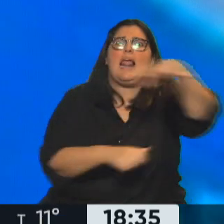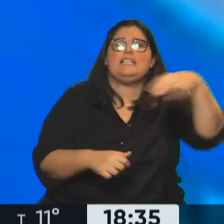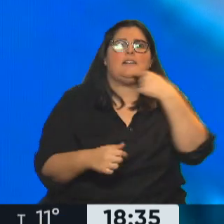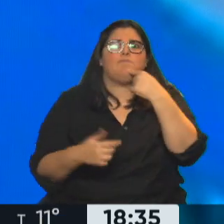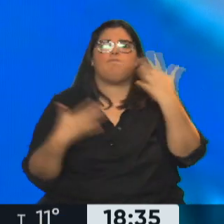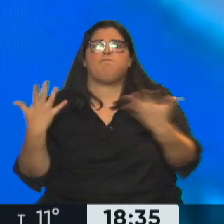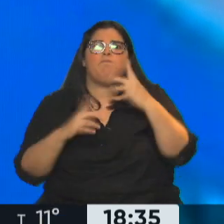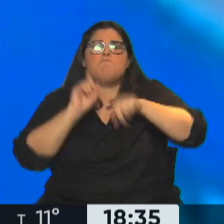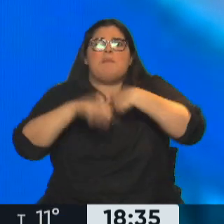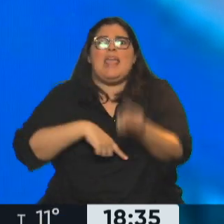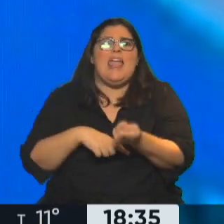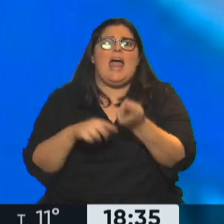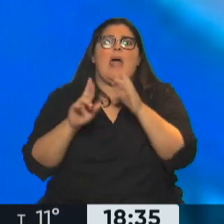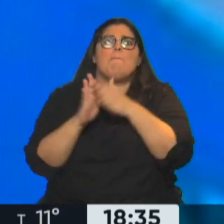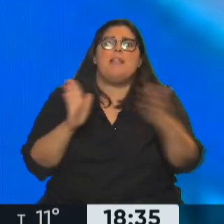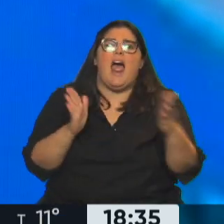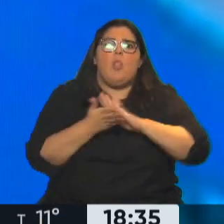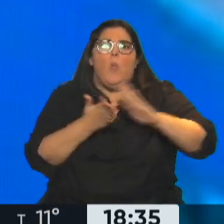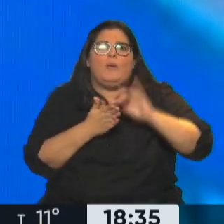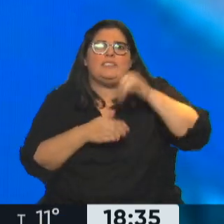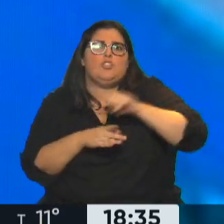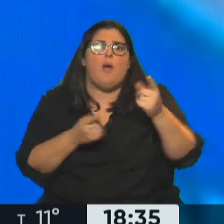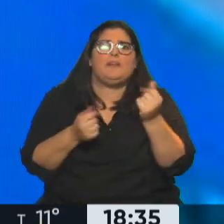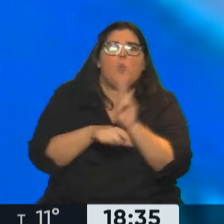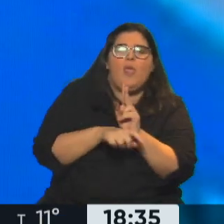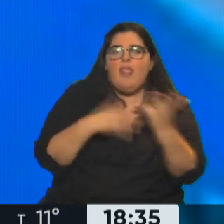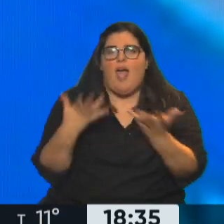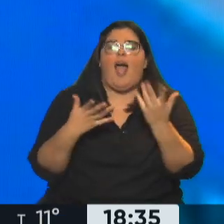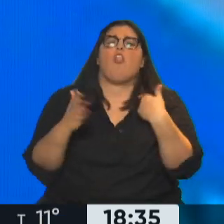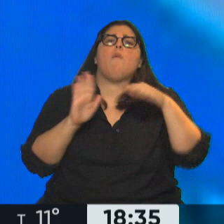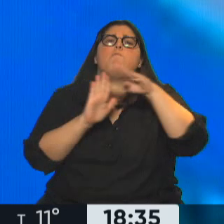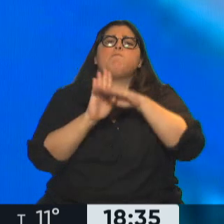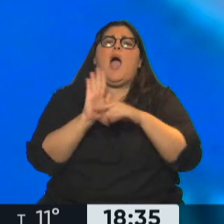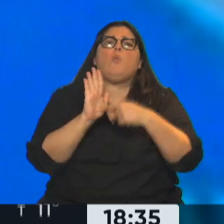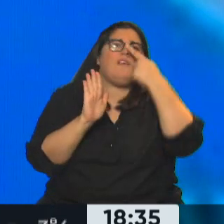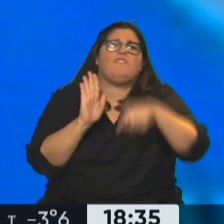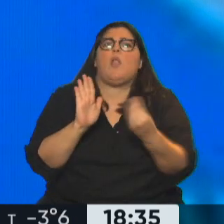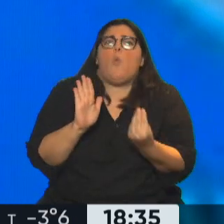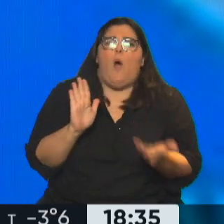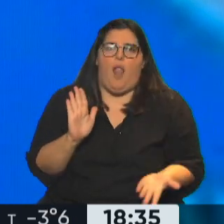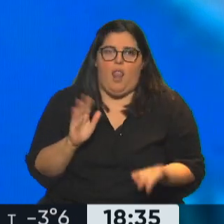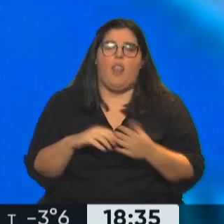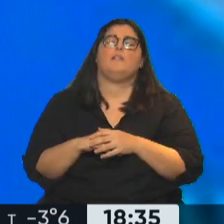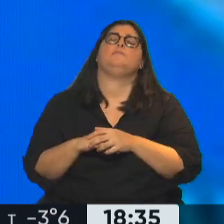mañana se renueva este programa, ¿cuáles van a ser las pautas definitorias, no? Lo que se estaba